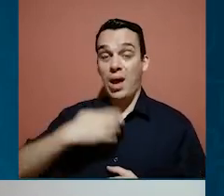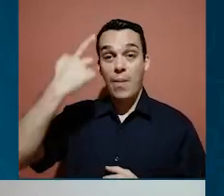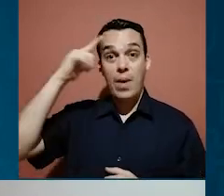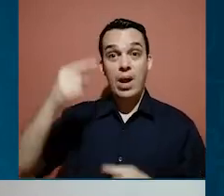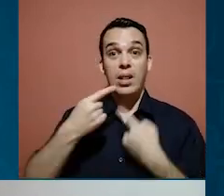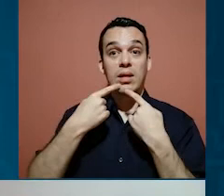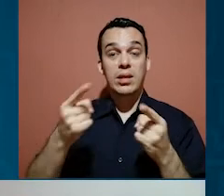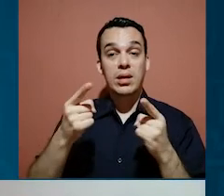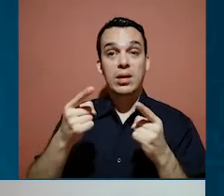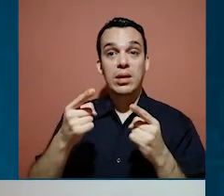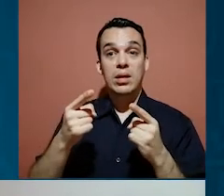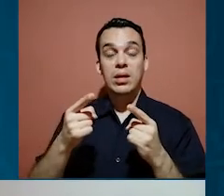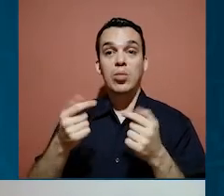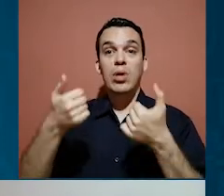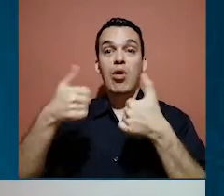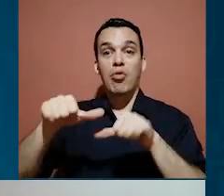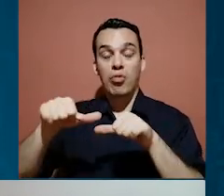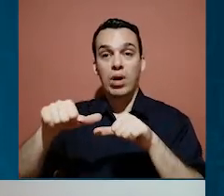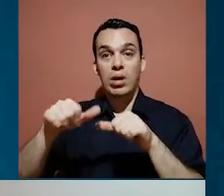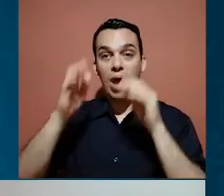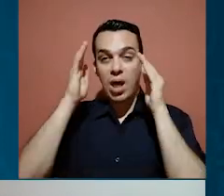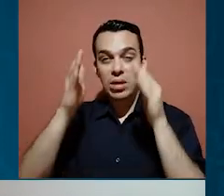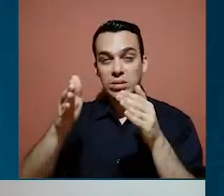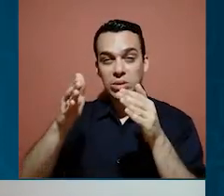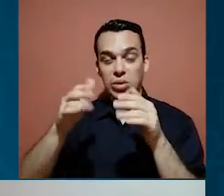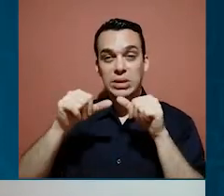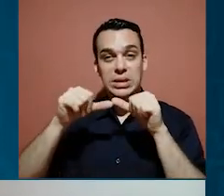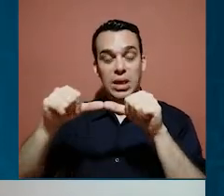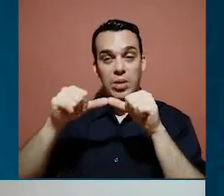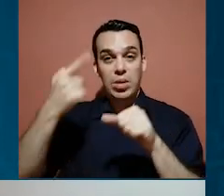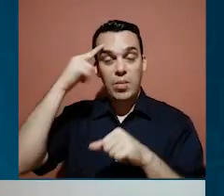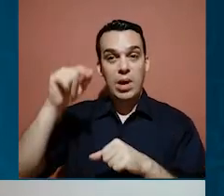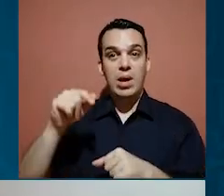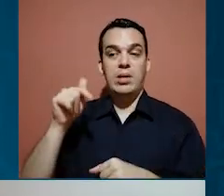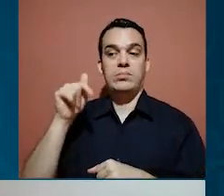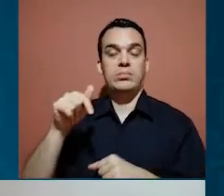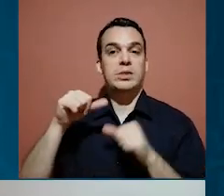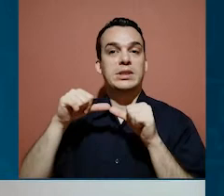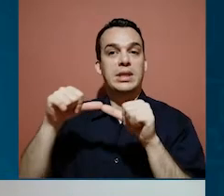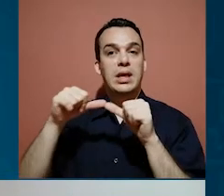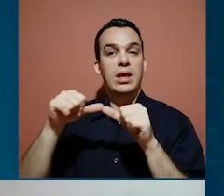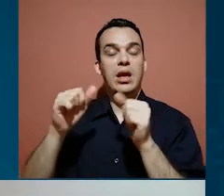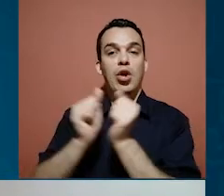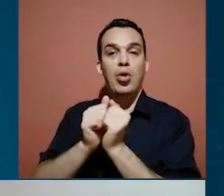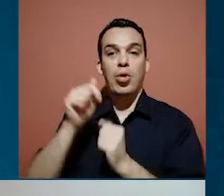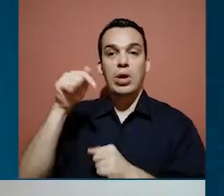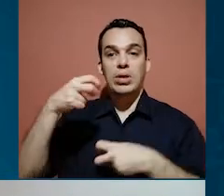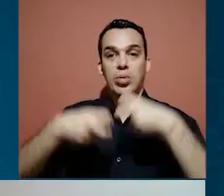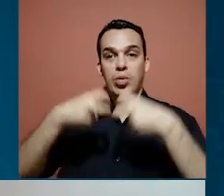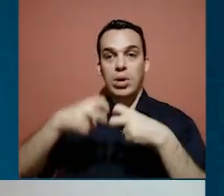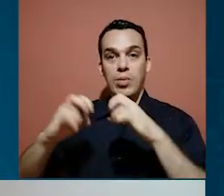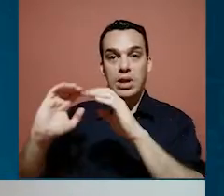entonces darle una adecuada atención y seguimiento para resolver los problemas que tenemos en las